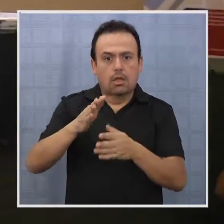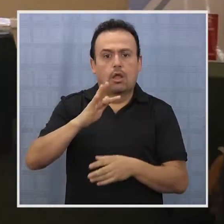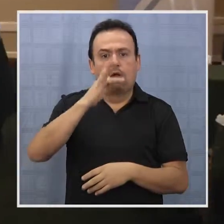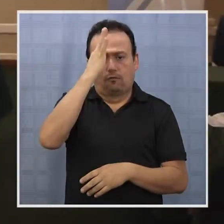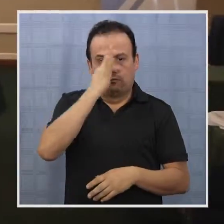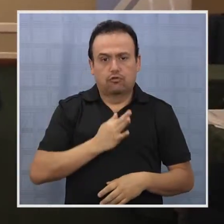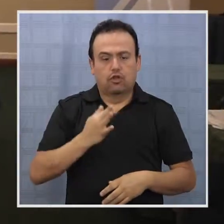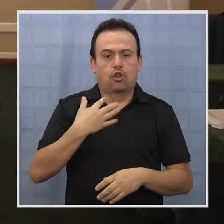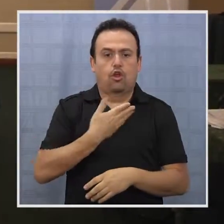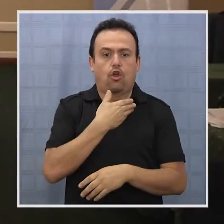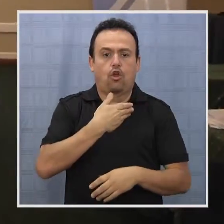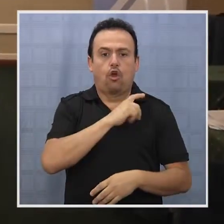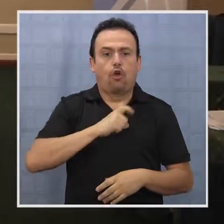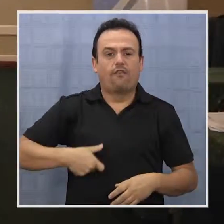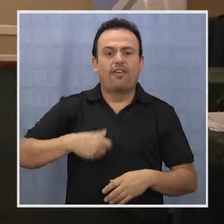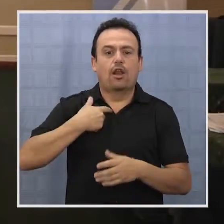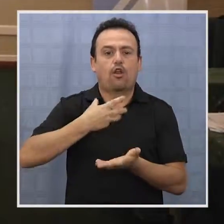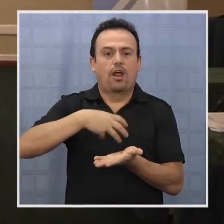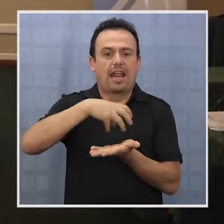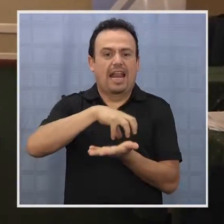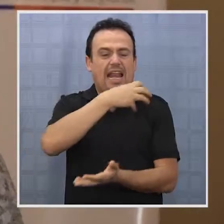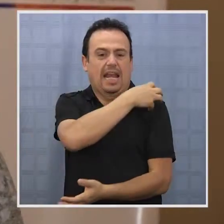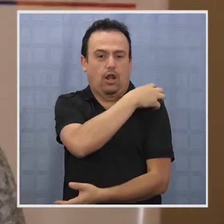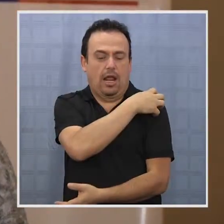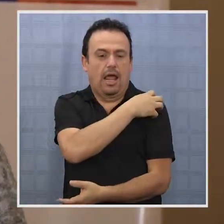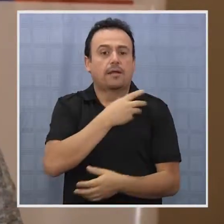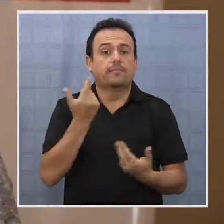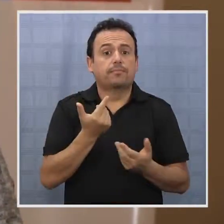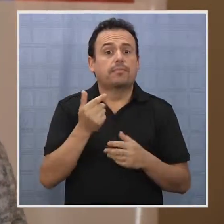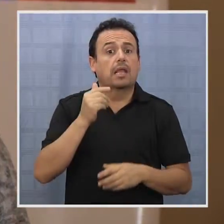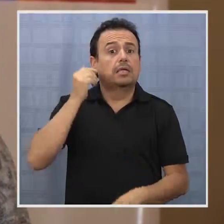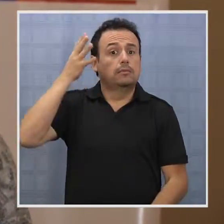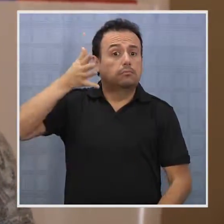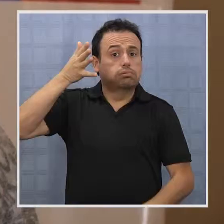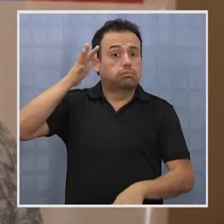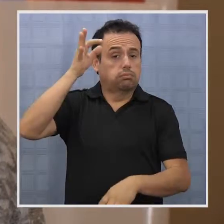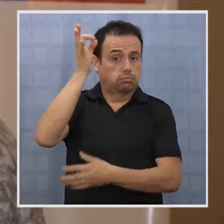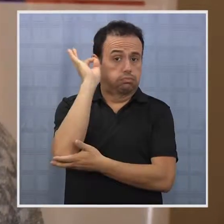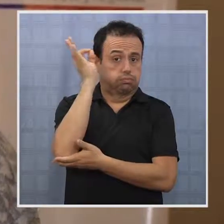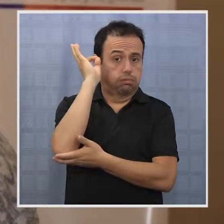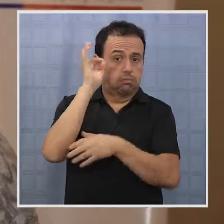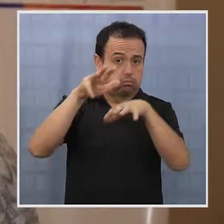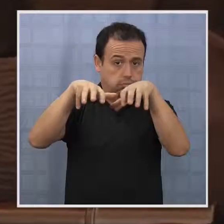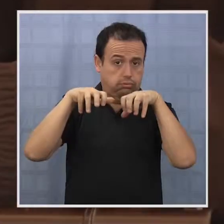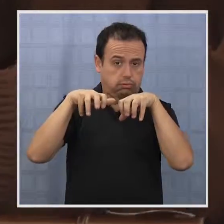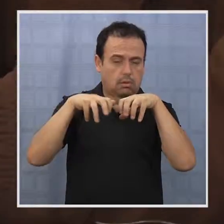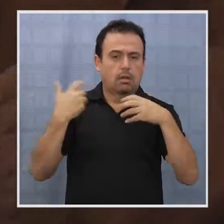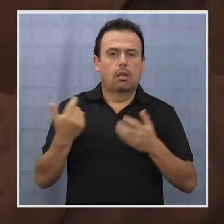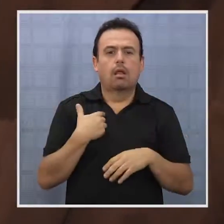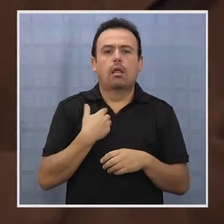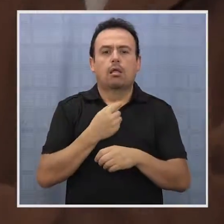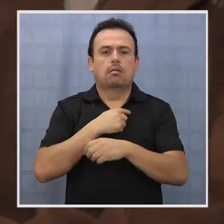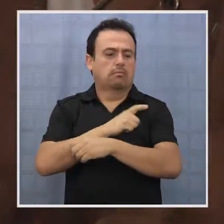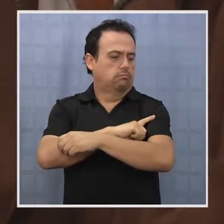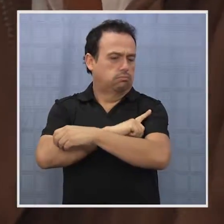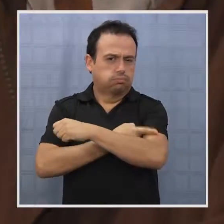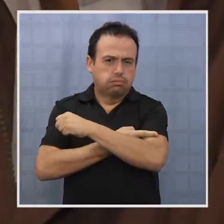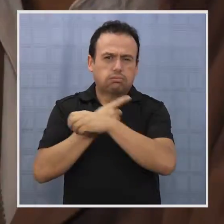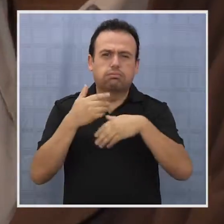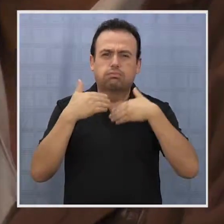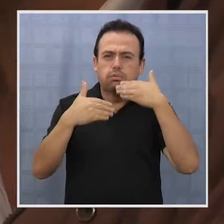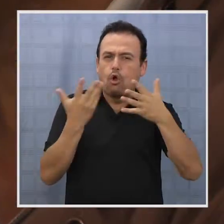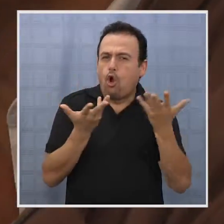los gobiernos regionales y principalmente para los funcionarios municipales. En el seminario se analizaron temas como la realidad energética nacional,